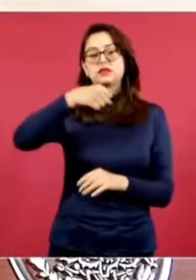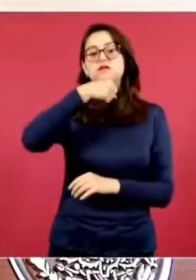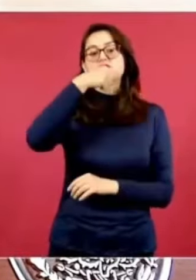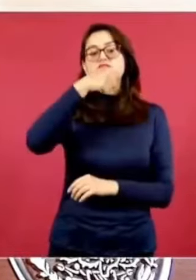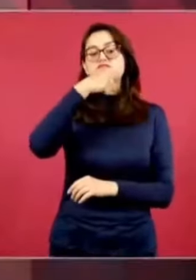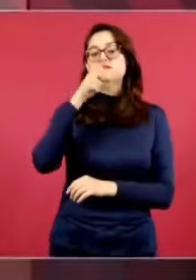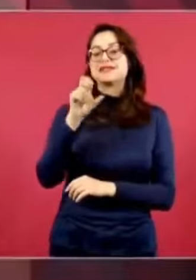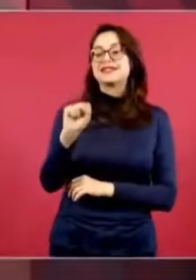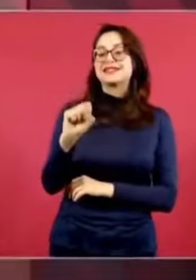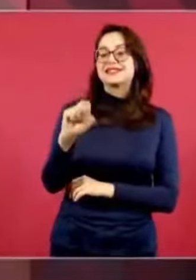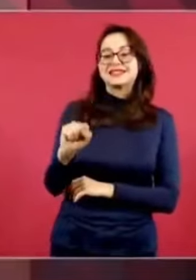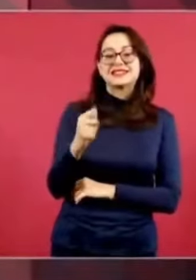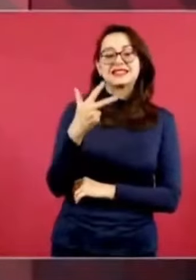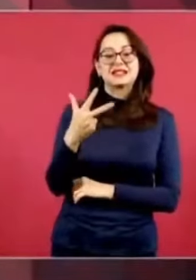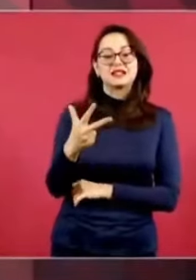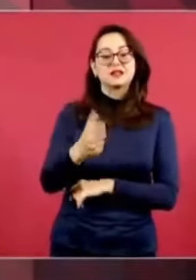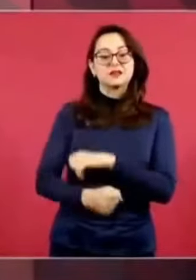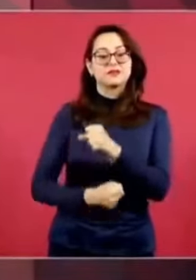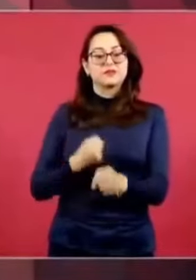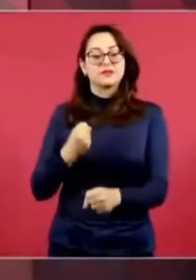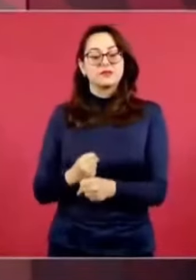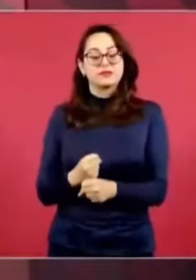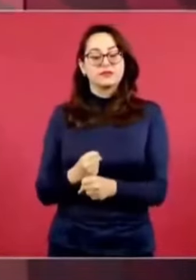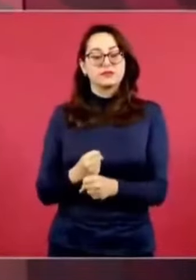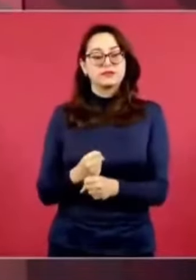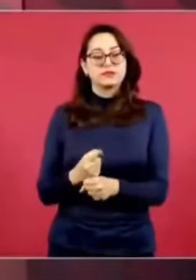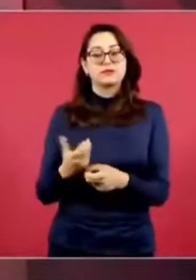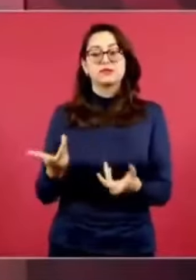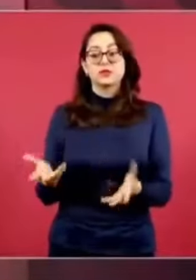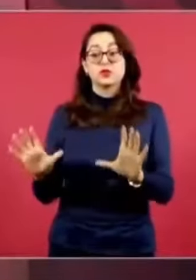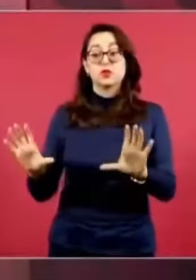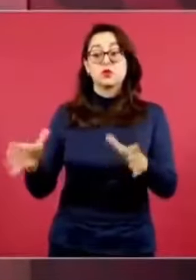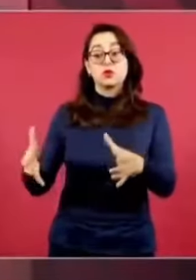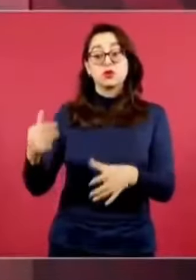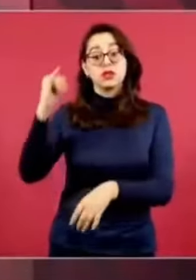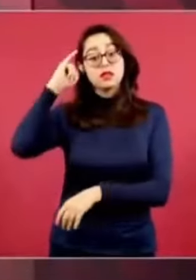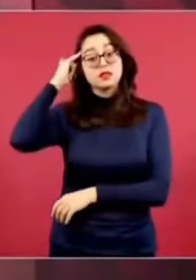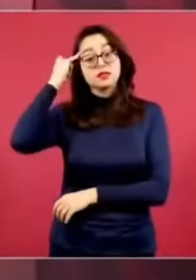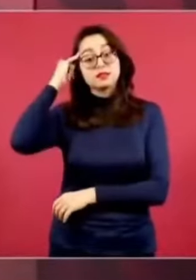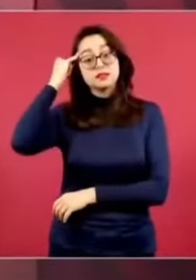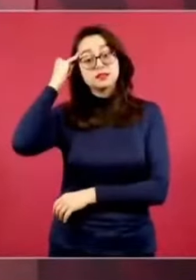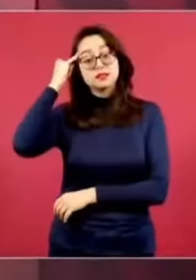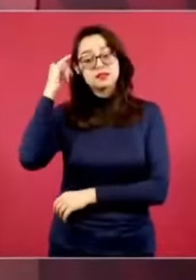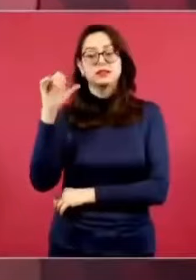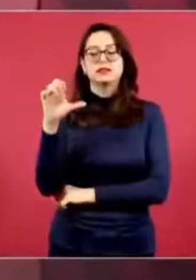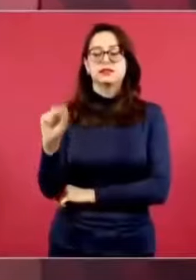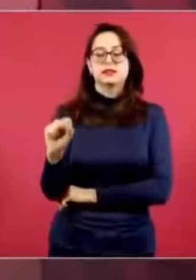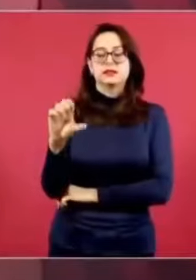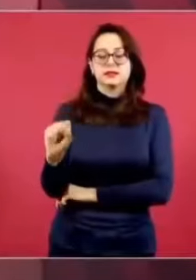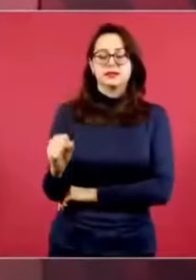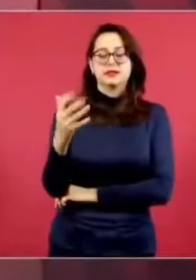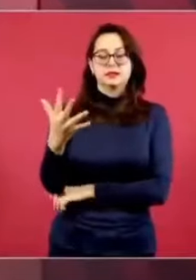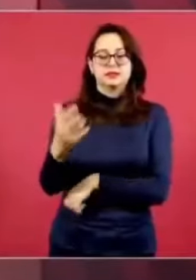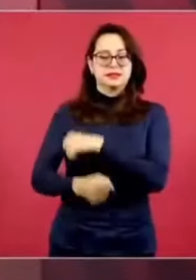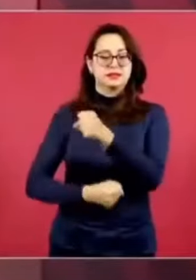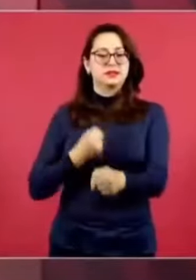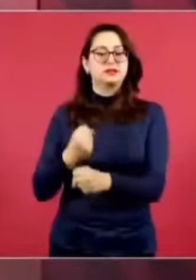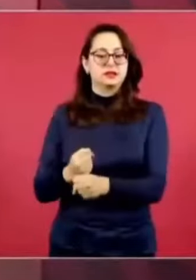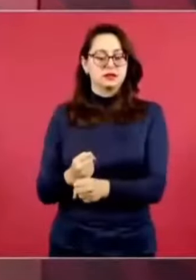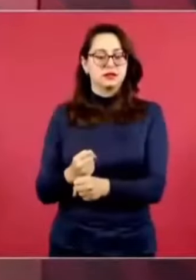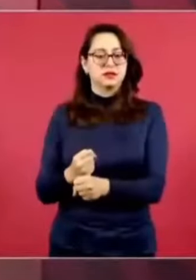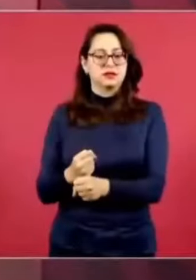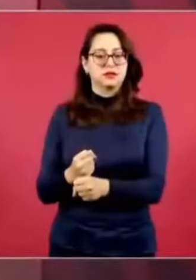68 años y en comunidades indígenas a partir de los 65 años.